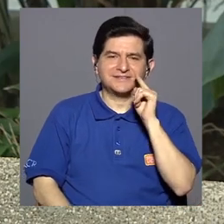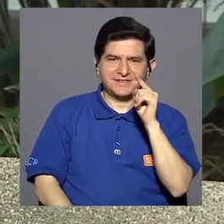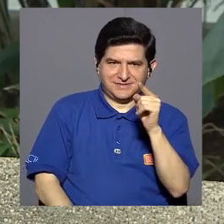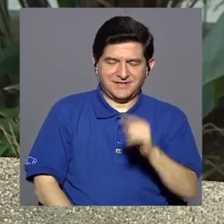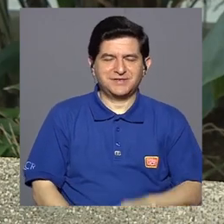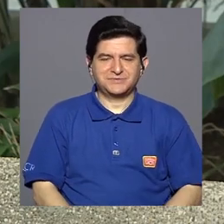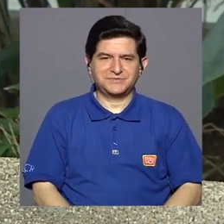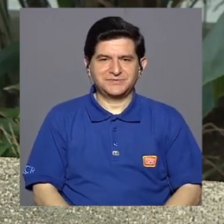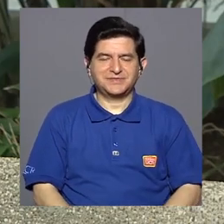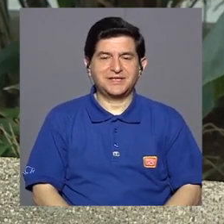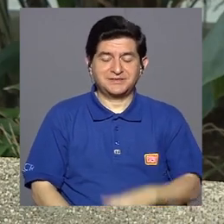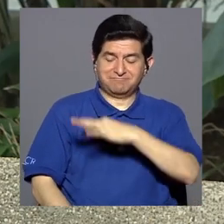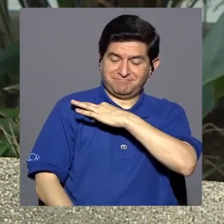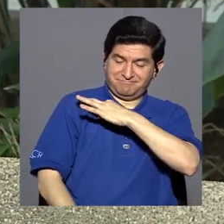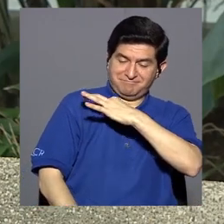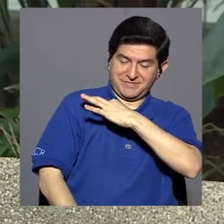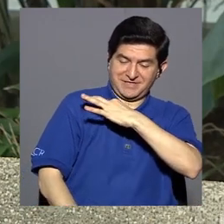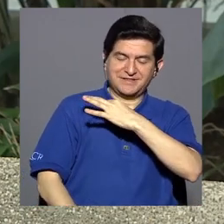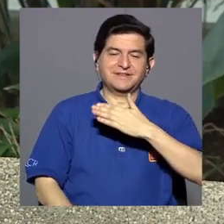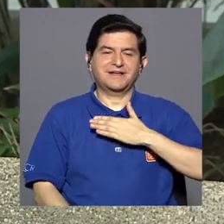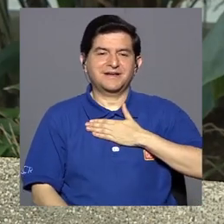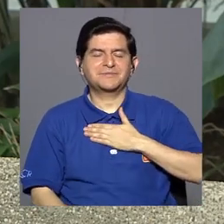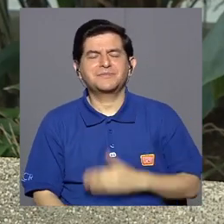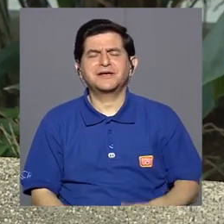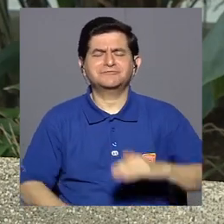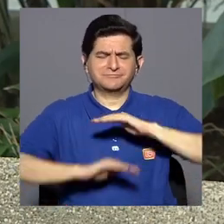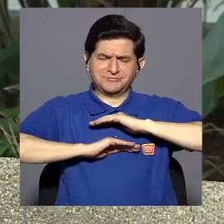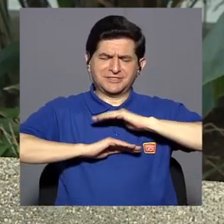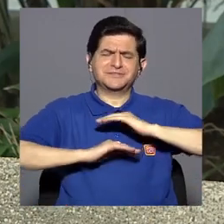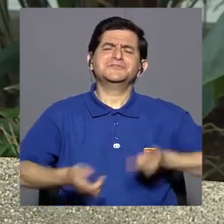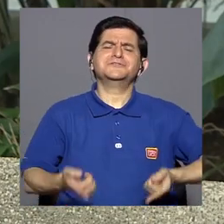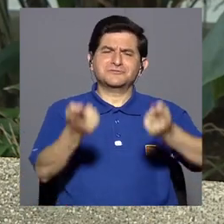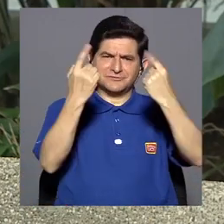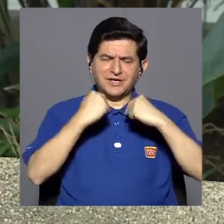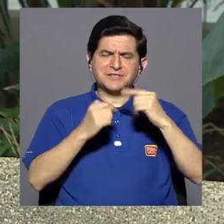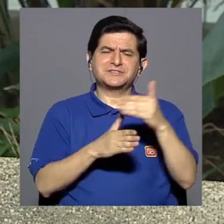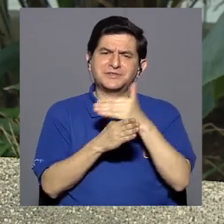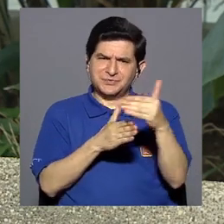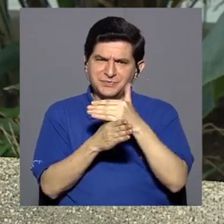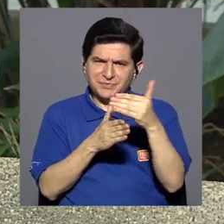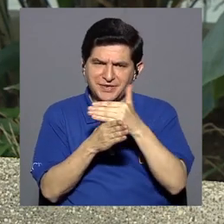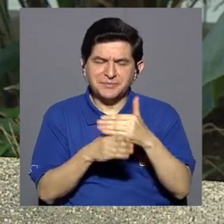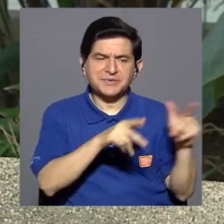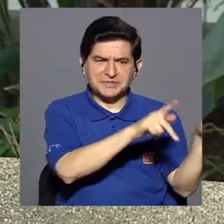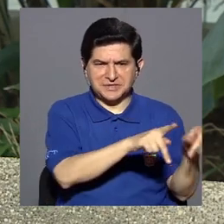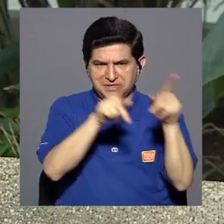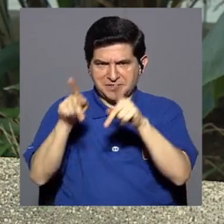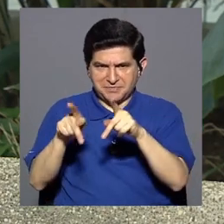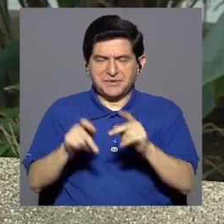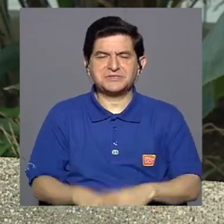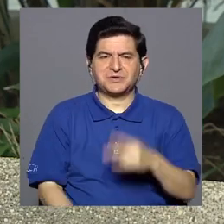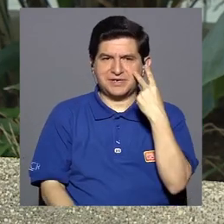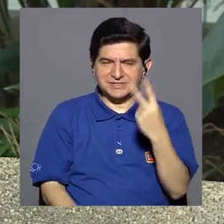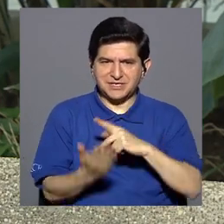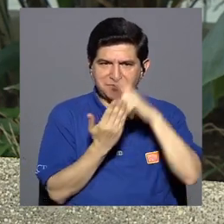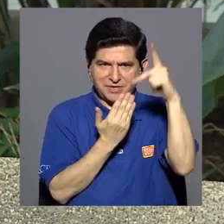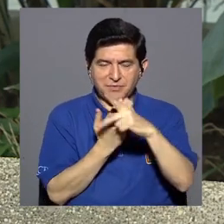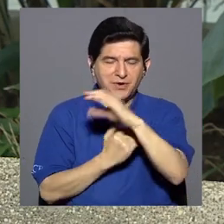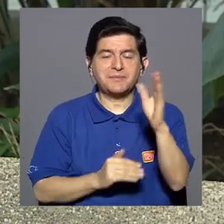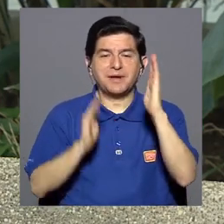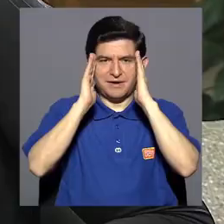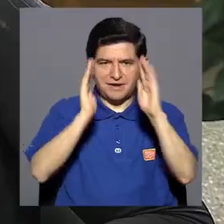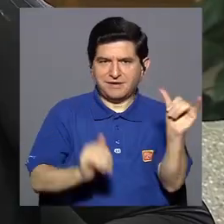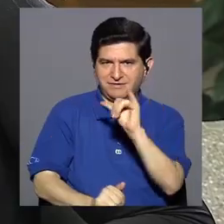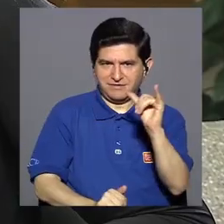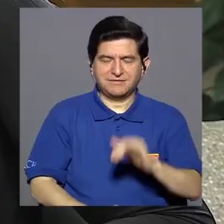gracias a ustedes por la invitación, muy complacida de estar acá y compartir con las personas que nos ven y nos